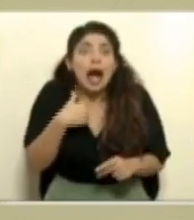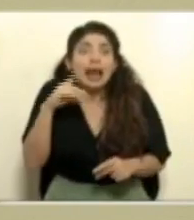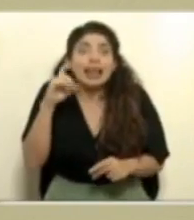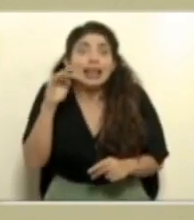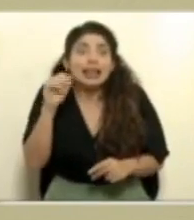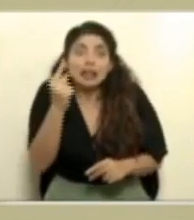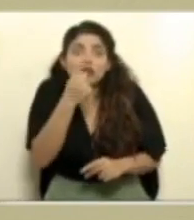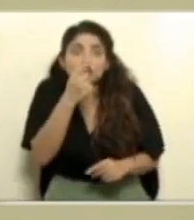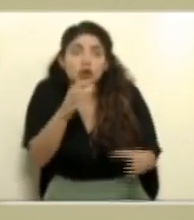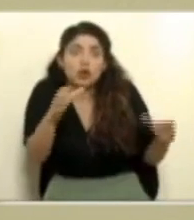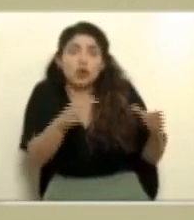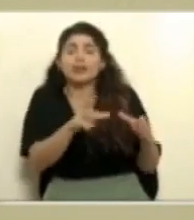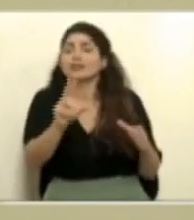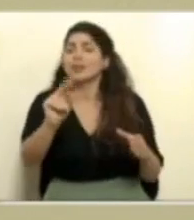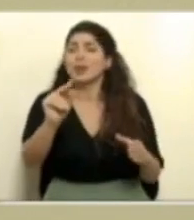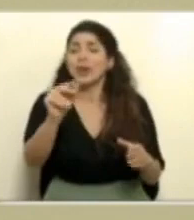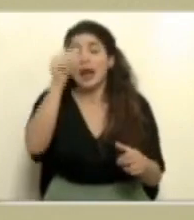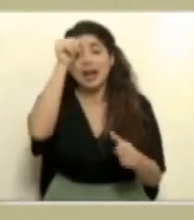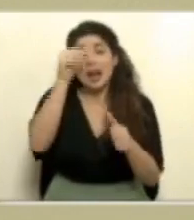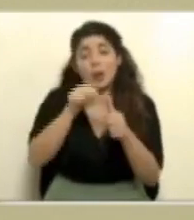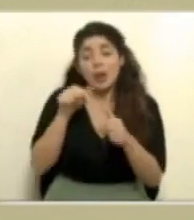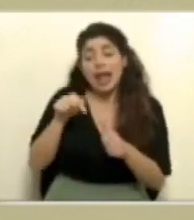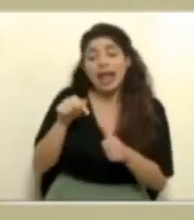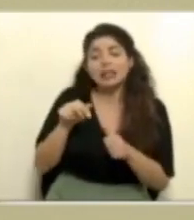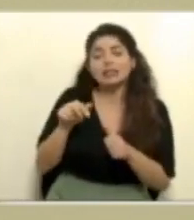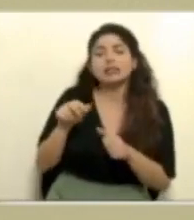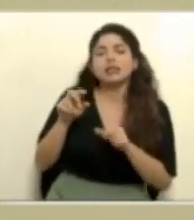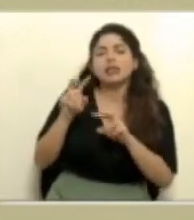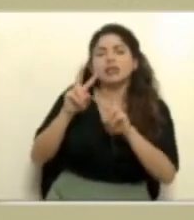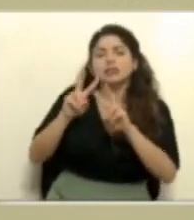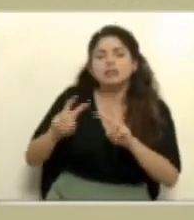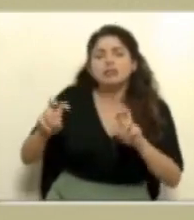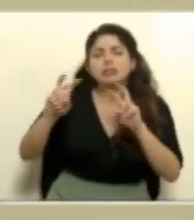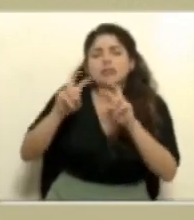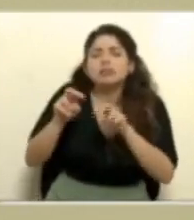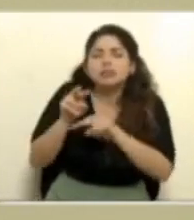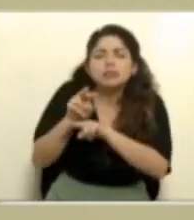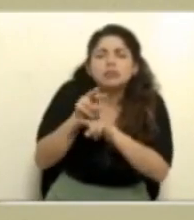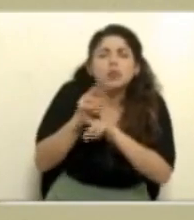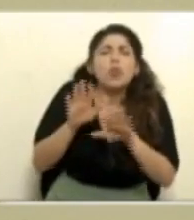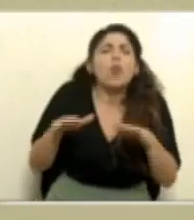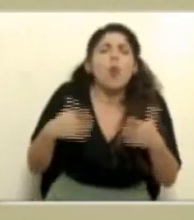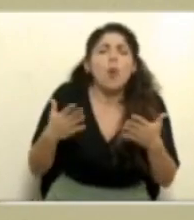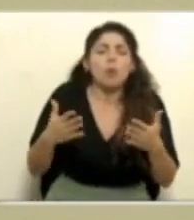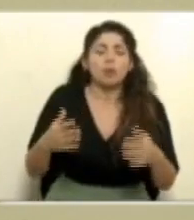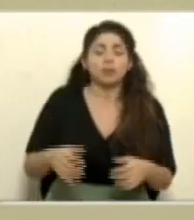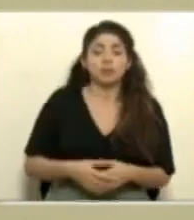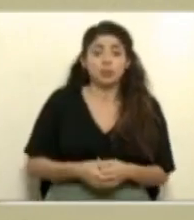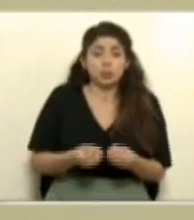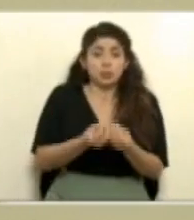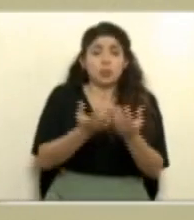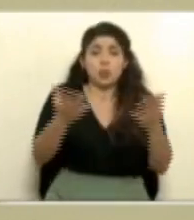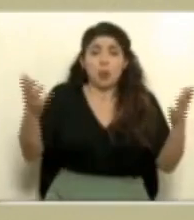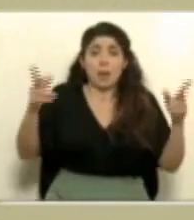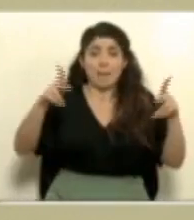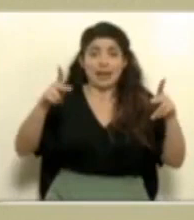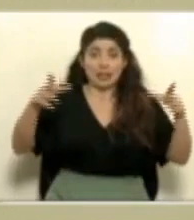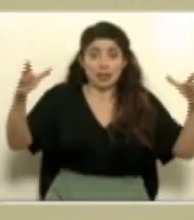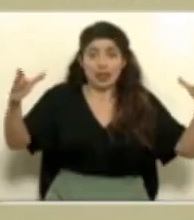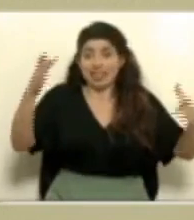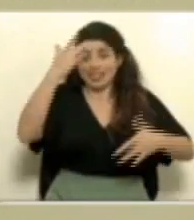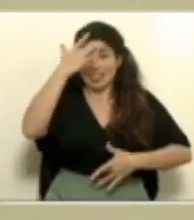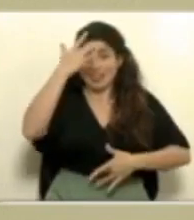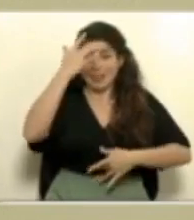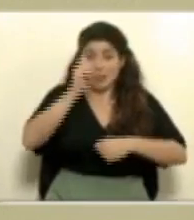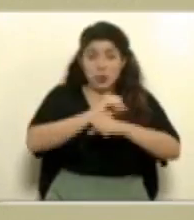variante delta en nuestro país. Recordemos que esta vigilancia se hace de una cantidad muy disminuida de todos los